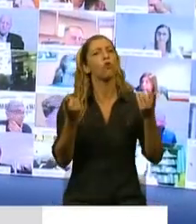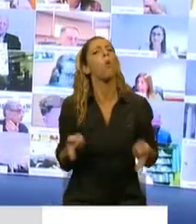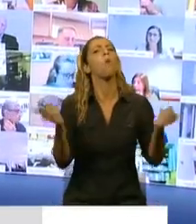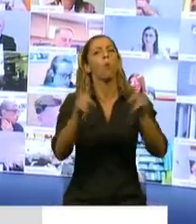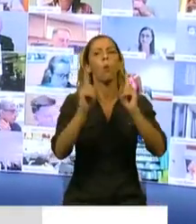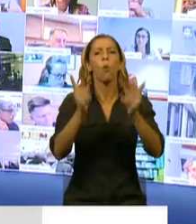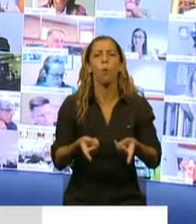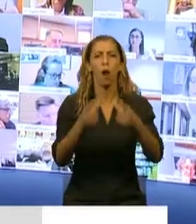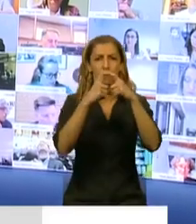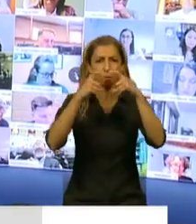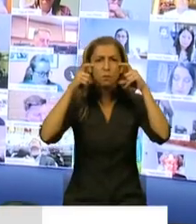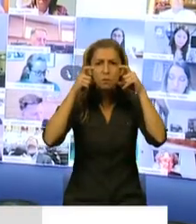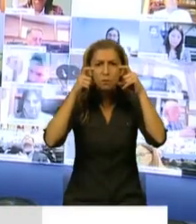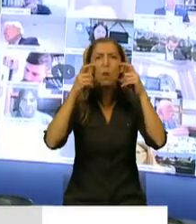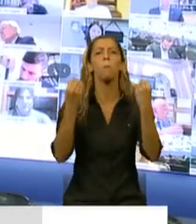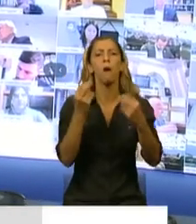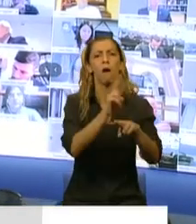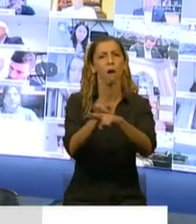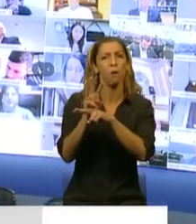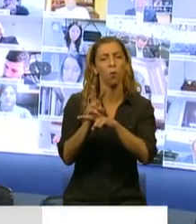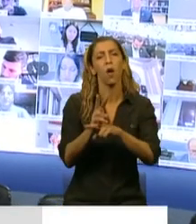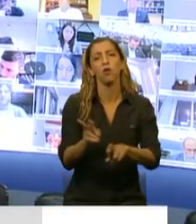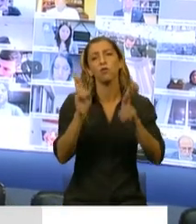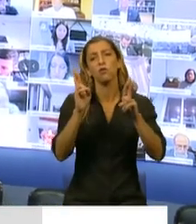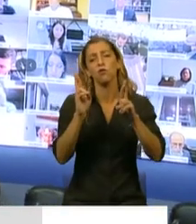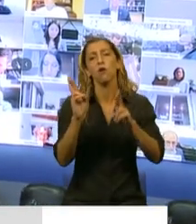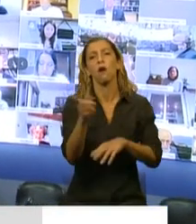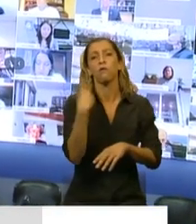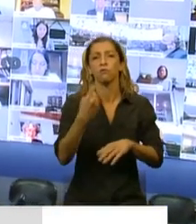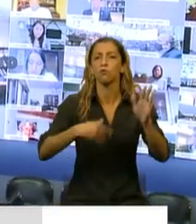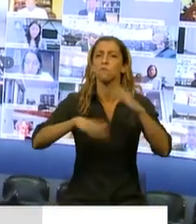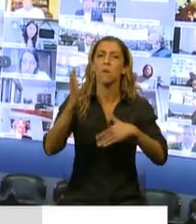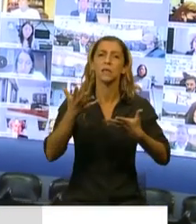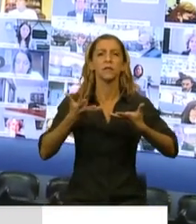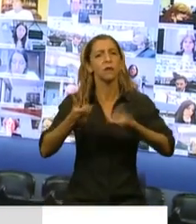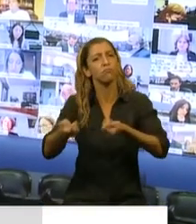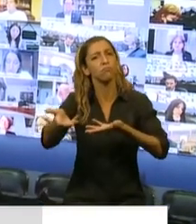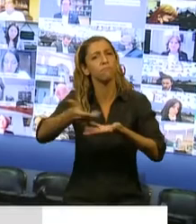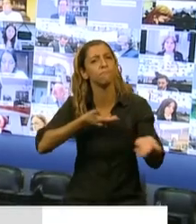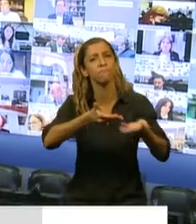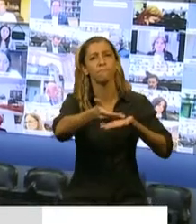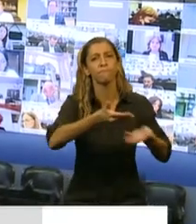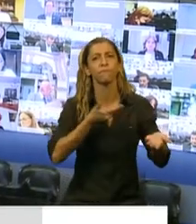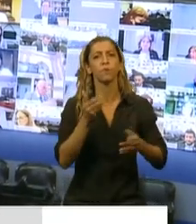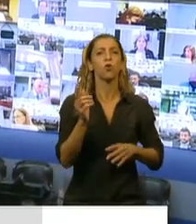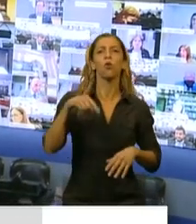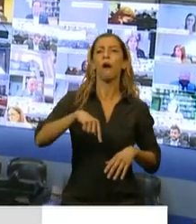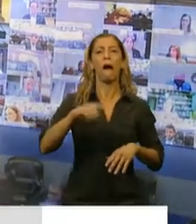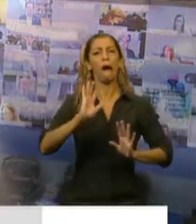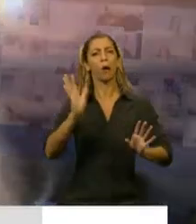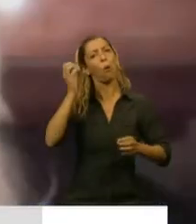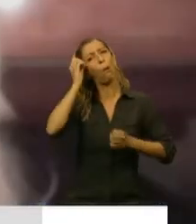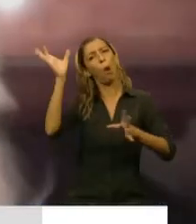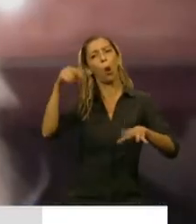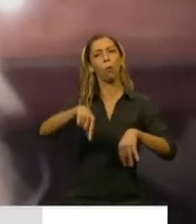espero con una mentalidad menos competitiva, más solidaria, no dispuestos a olvidar y muy